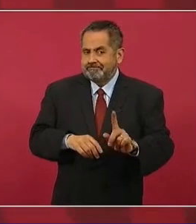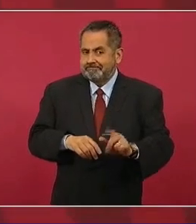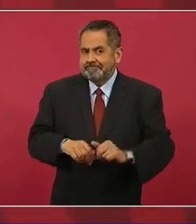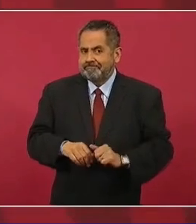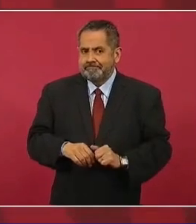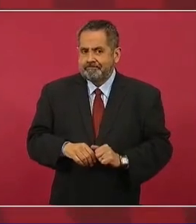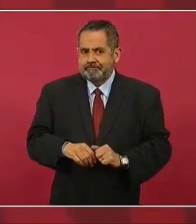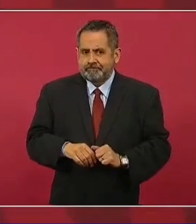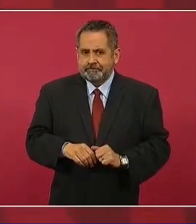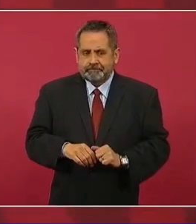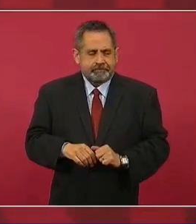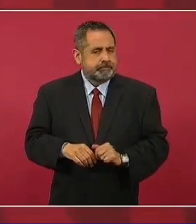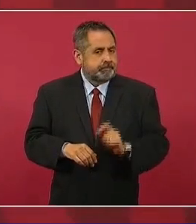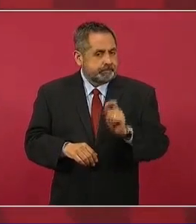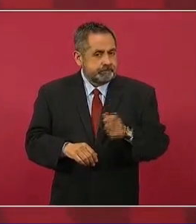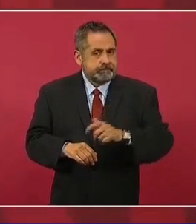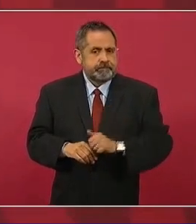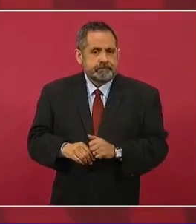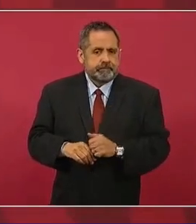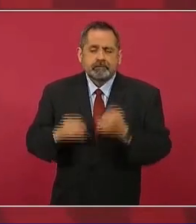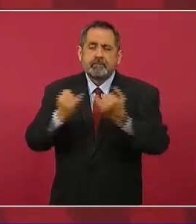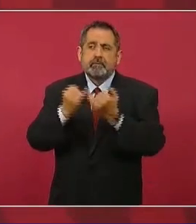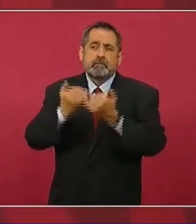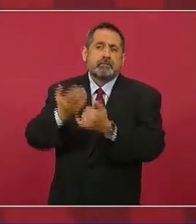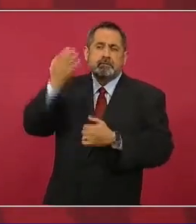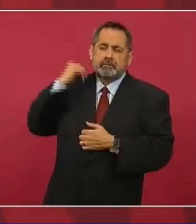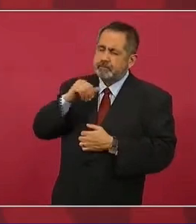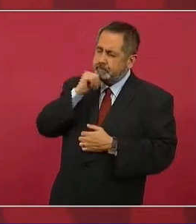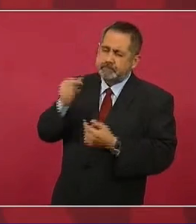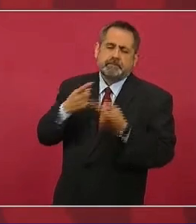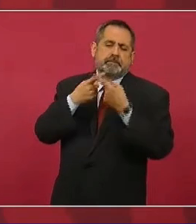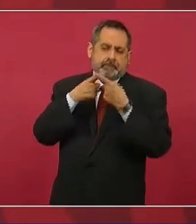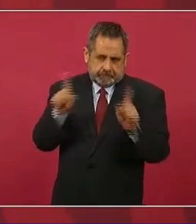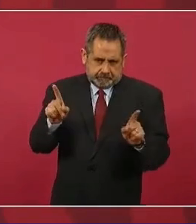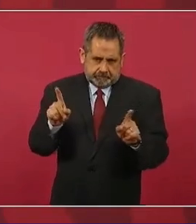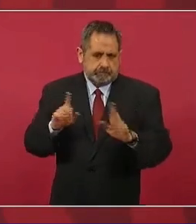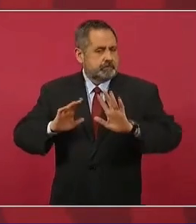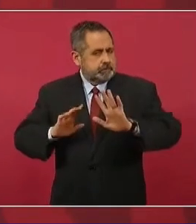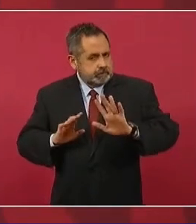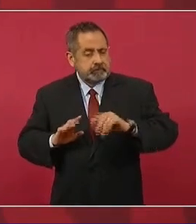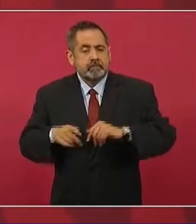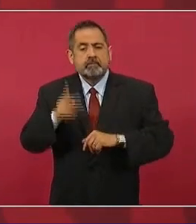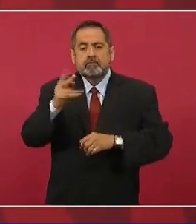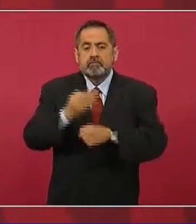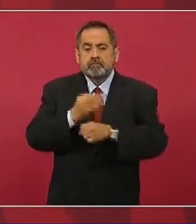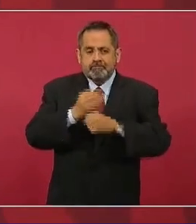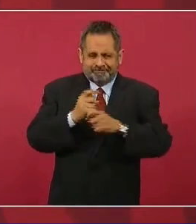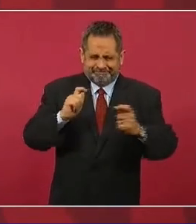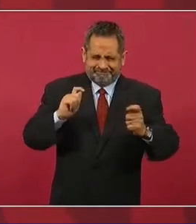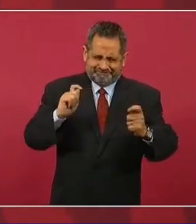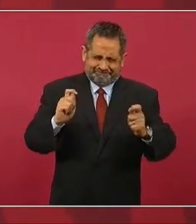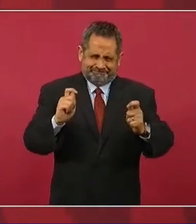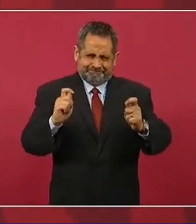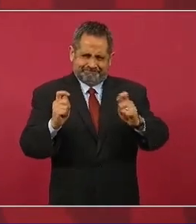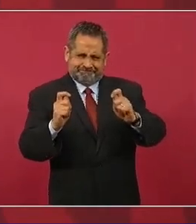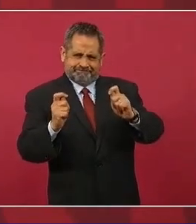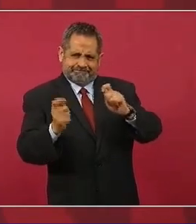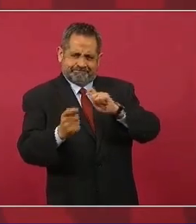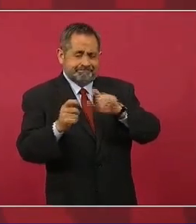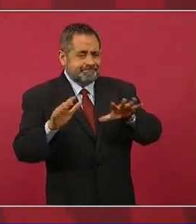O sea, no sólo no es como antes, sino estamos en un proceso de transformación.